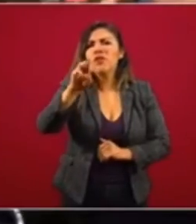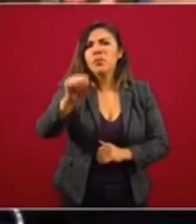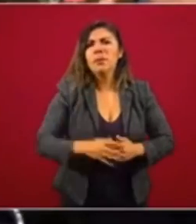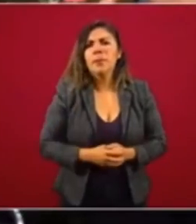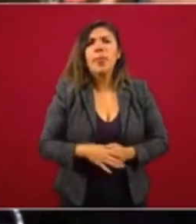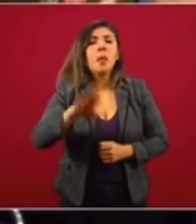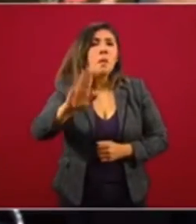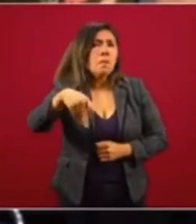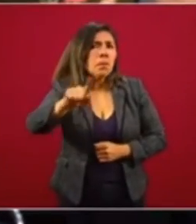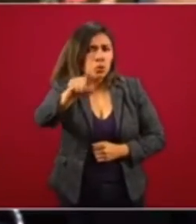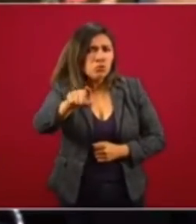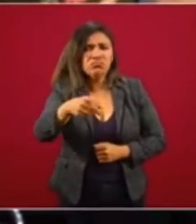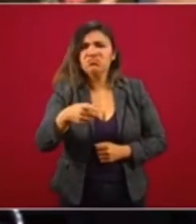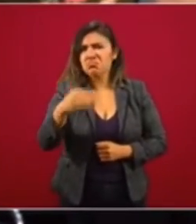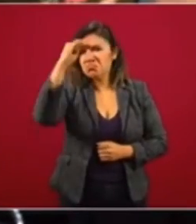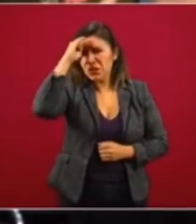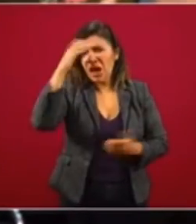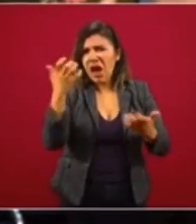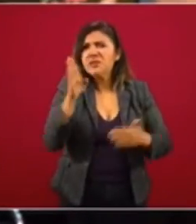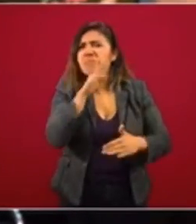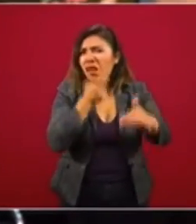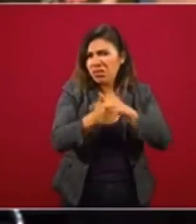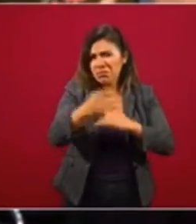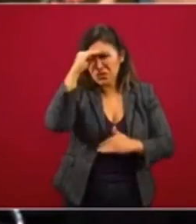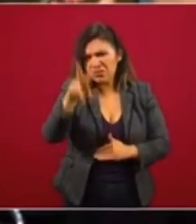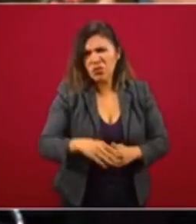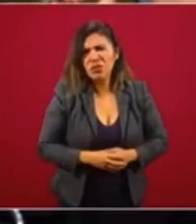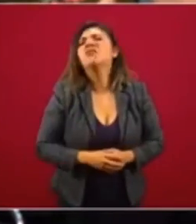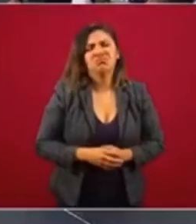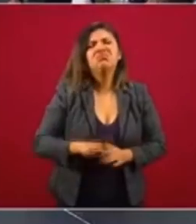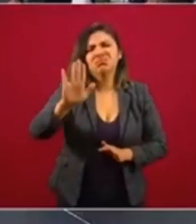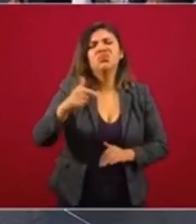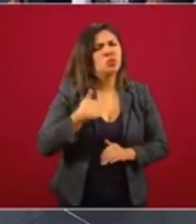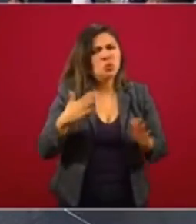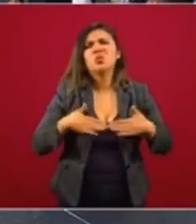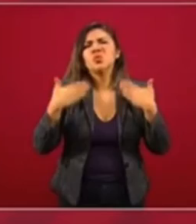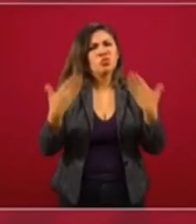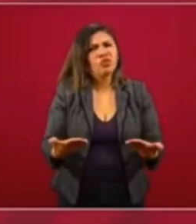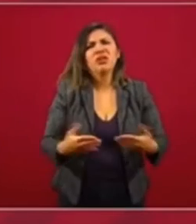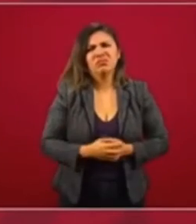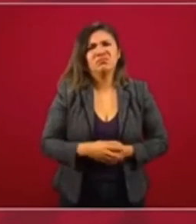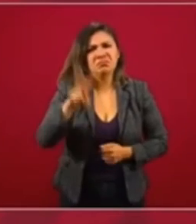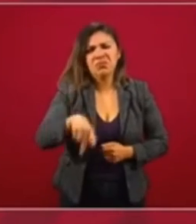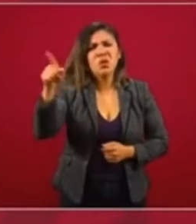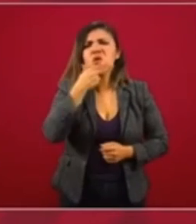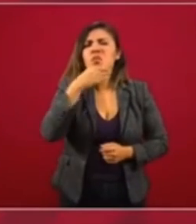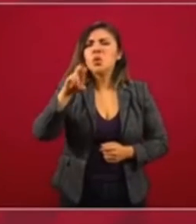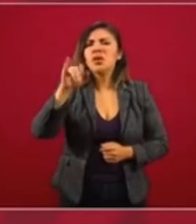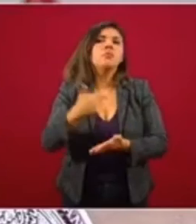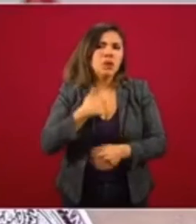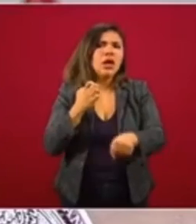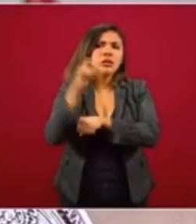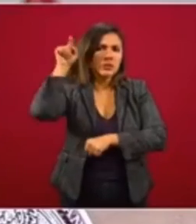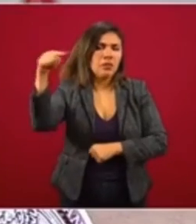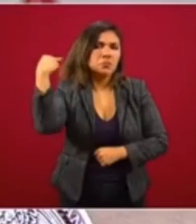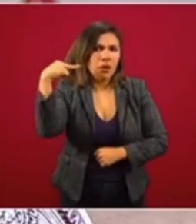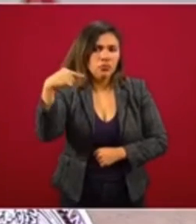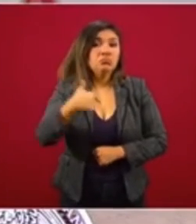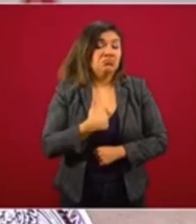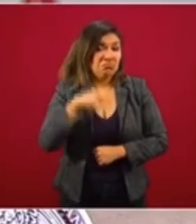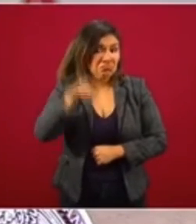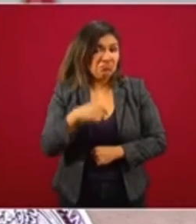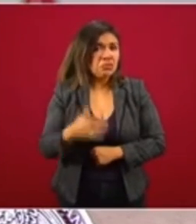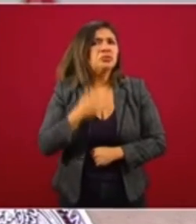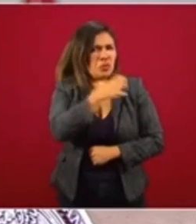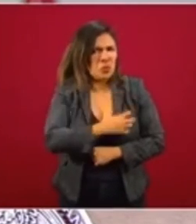Presidente, pero entonces rechaza que se esté llevando a cabo corrupción en el gobierno de Veracruz. Yo le tengo toda la confianza a Cuitelagua, el gobernador de Veracruz, y estoy